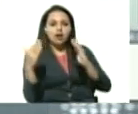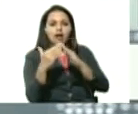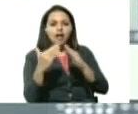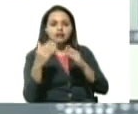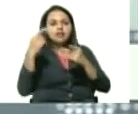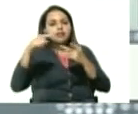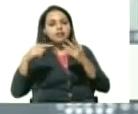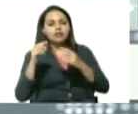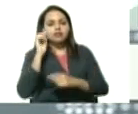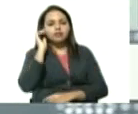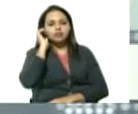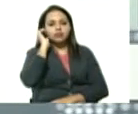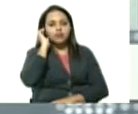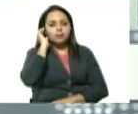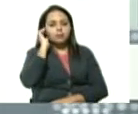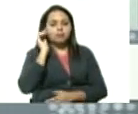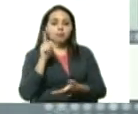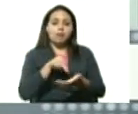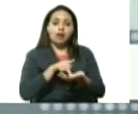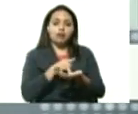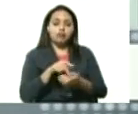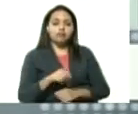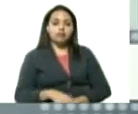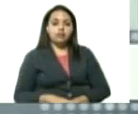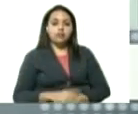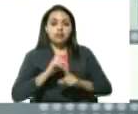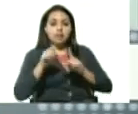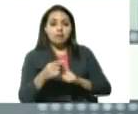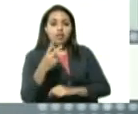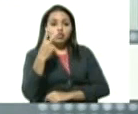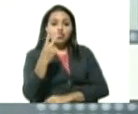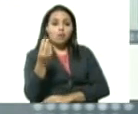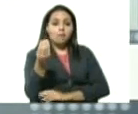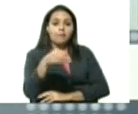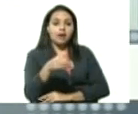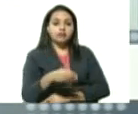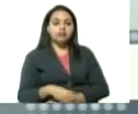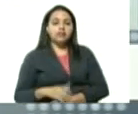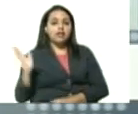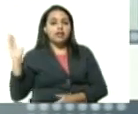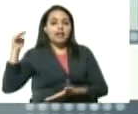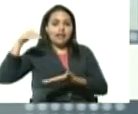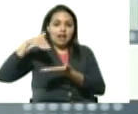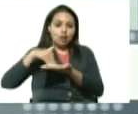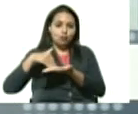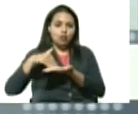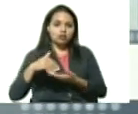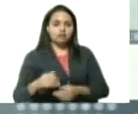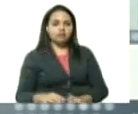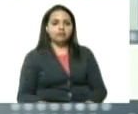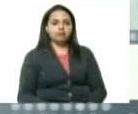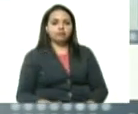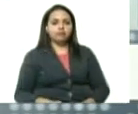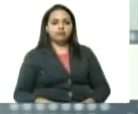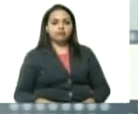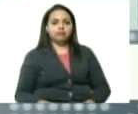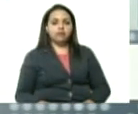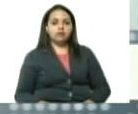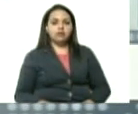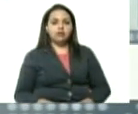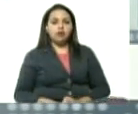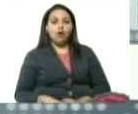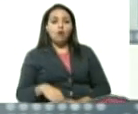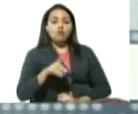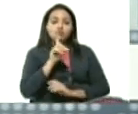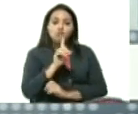distintas parroquias luego reportamos dos casos en el estado Aragua uno de ellos en la